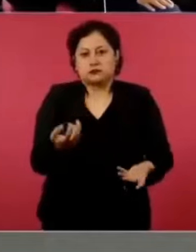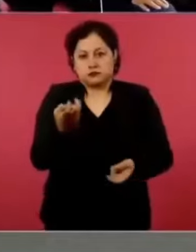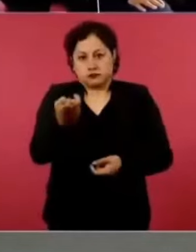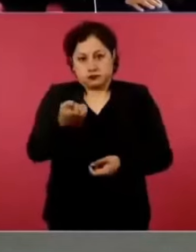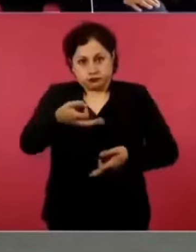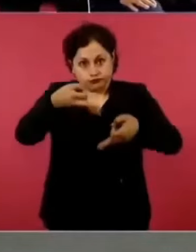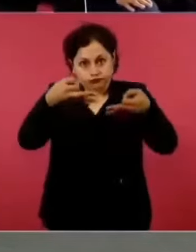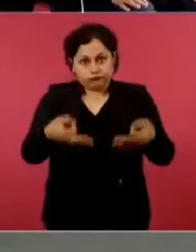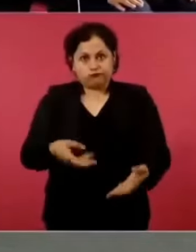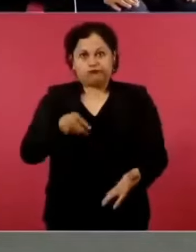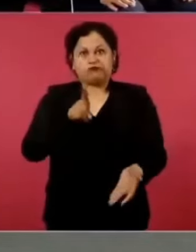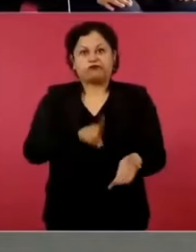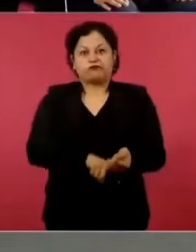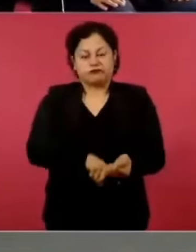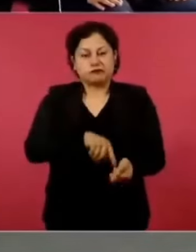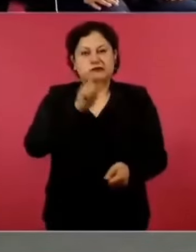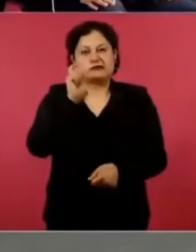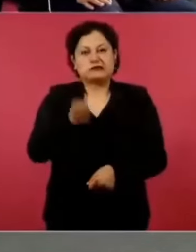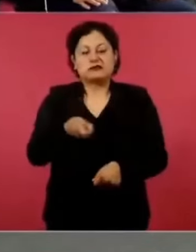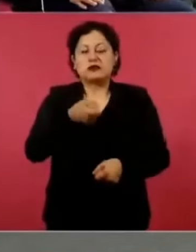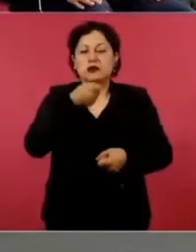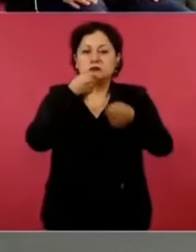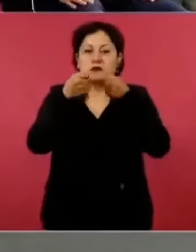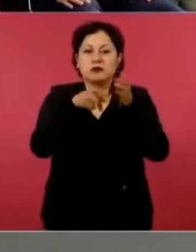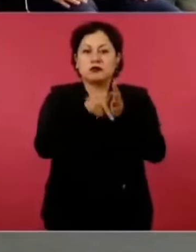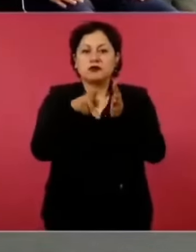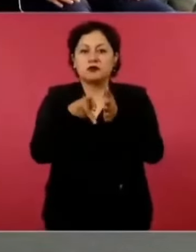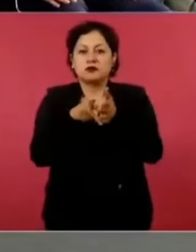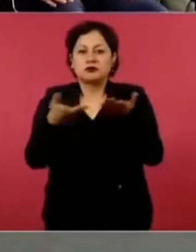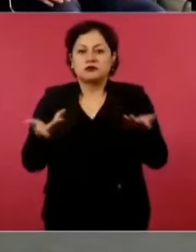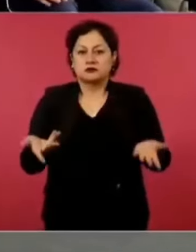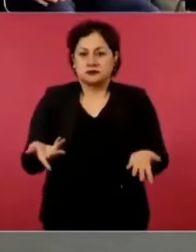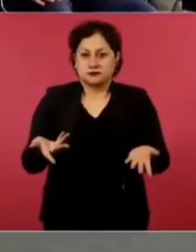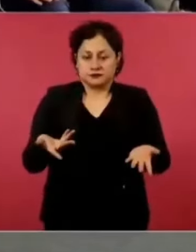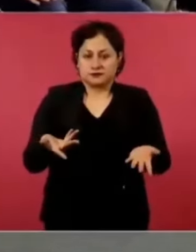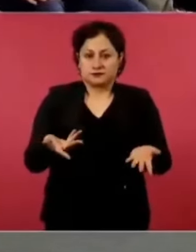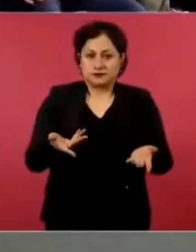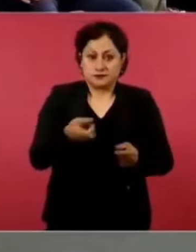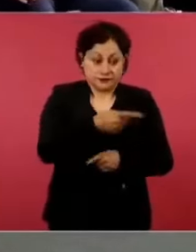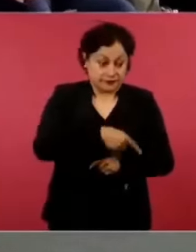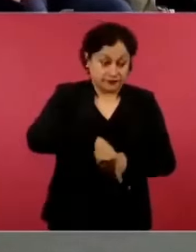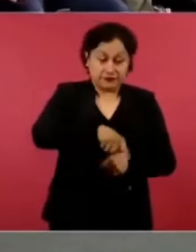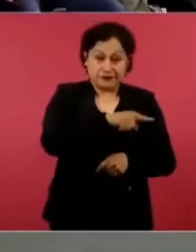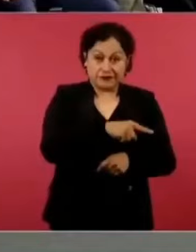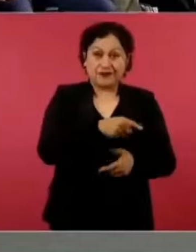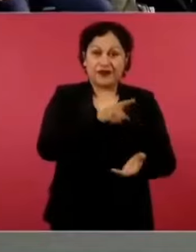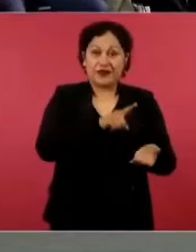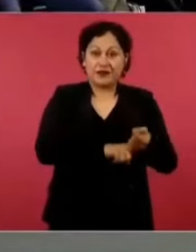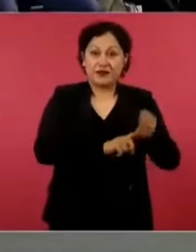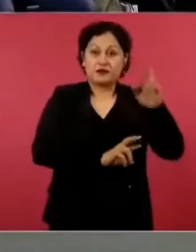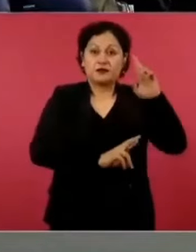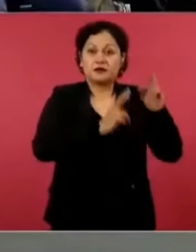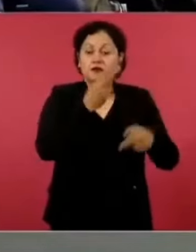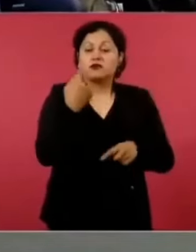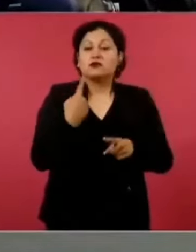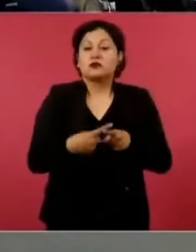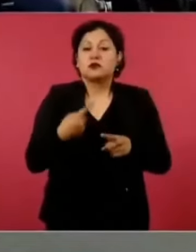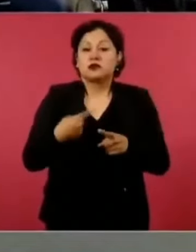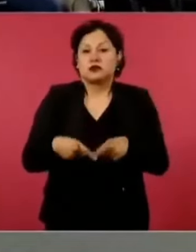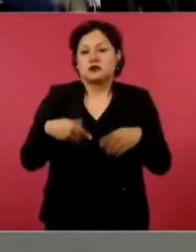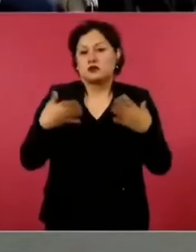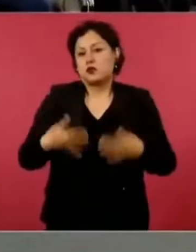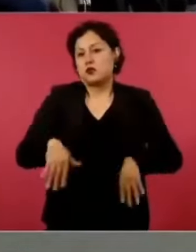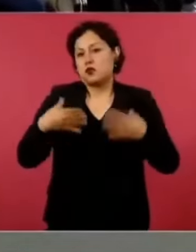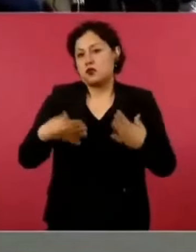Y luego los periodistas de la Revolución, Daniel Cabrera, el hijo del